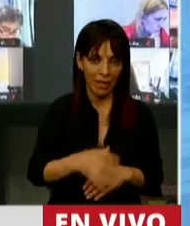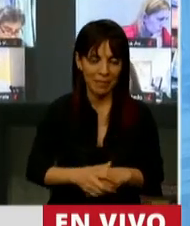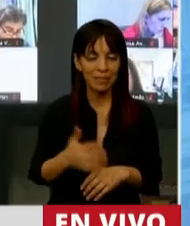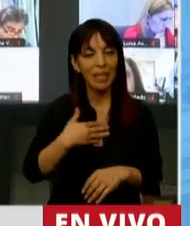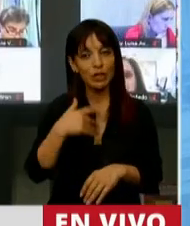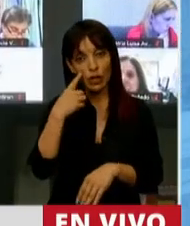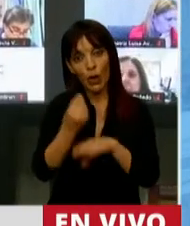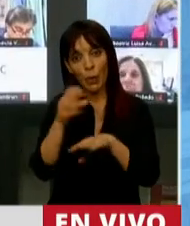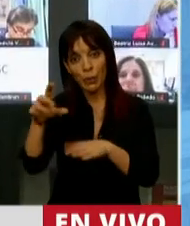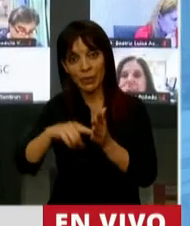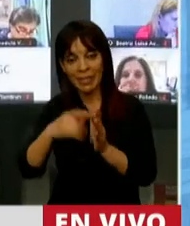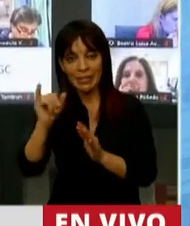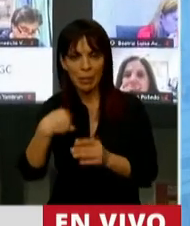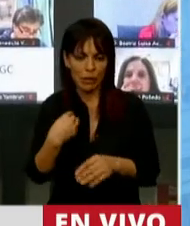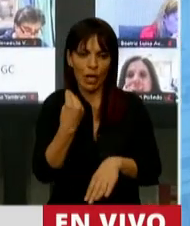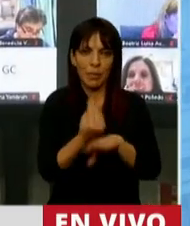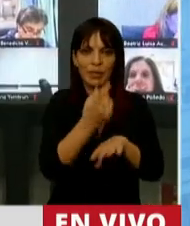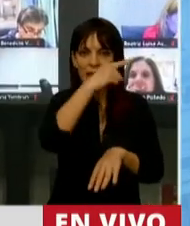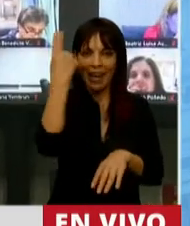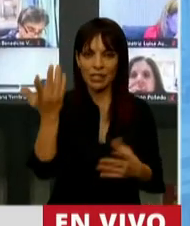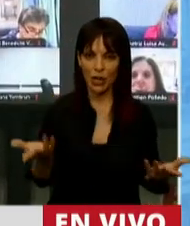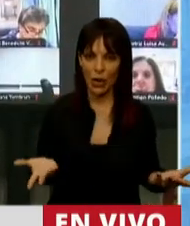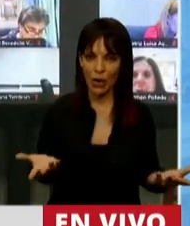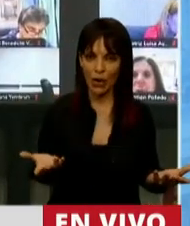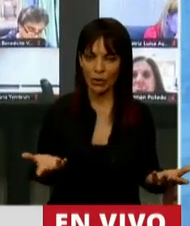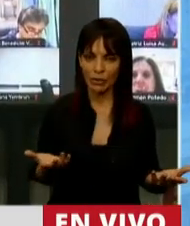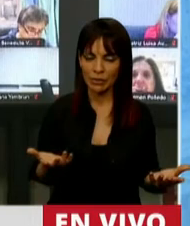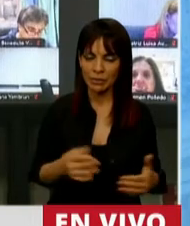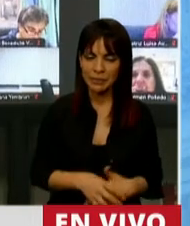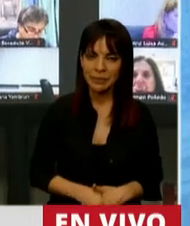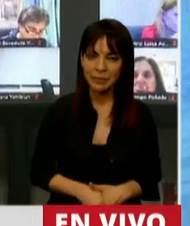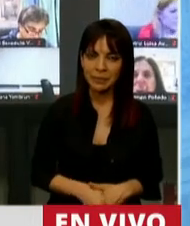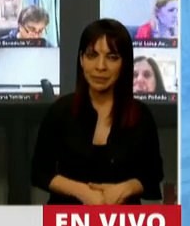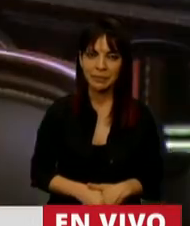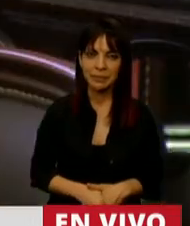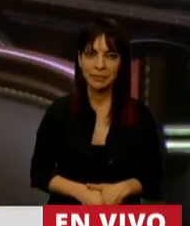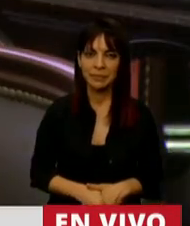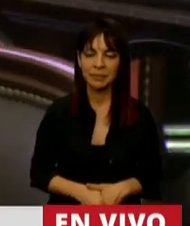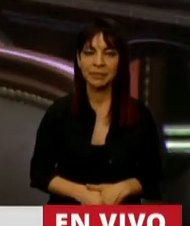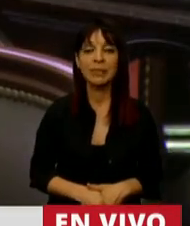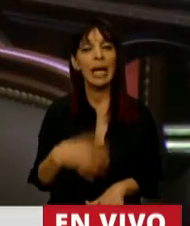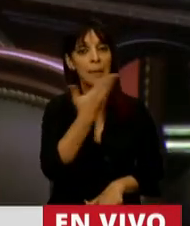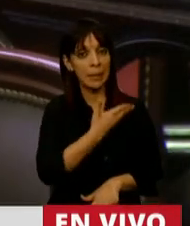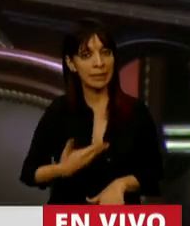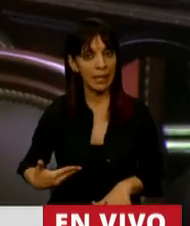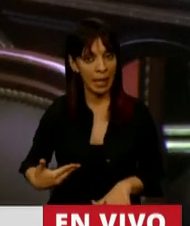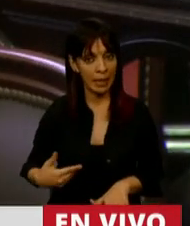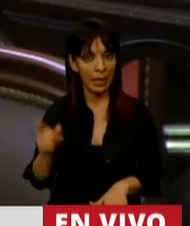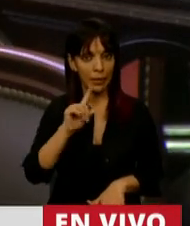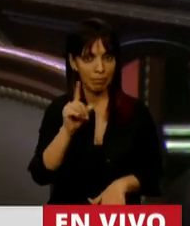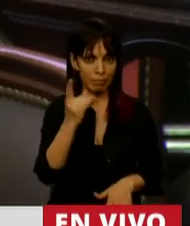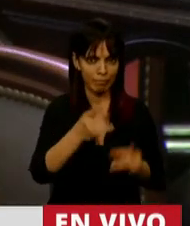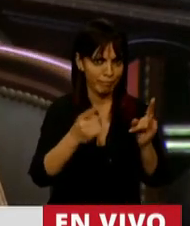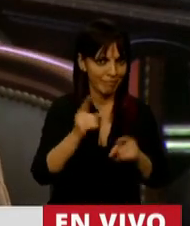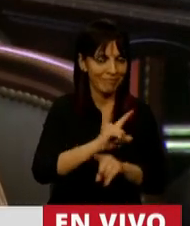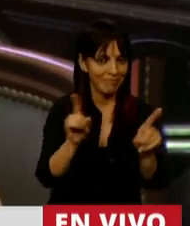bonaerense me alegro, pero soy representante del pueblo de la Nación, siendo diputada. No mintió el presidente, con esto termino, señor presidente,